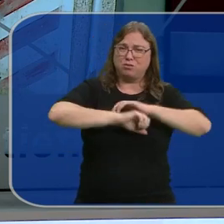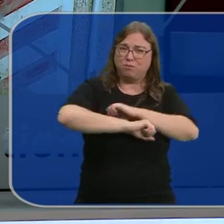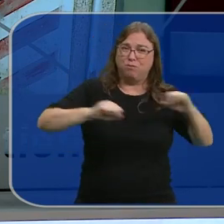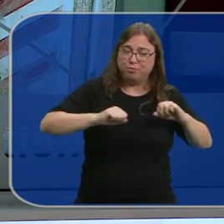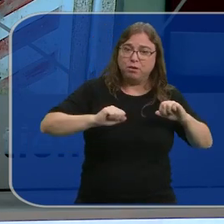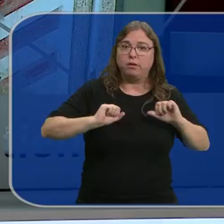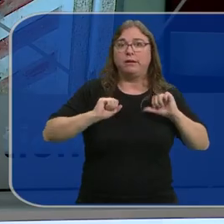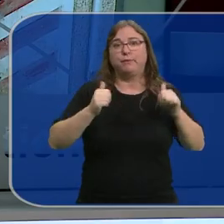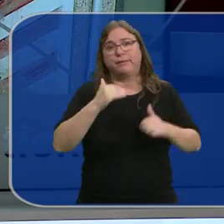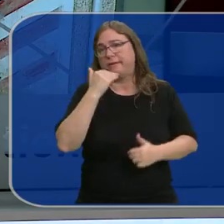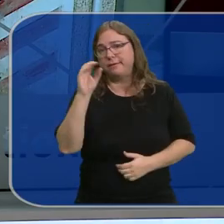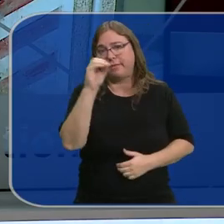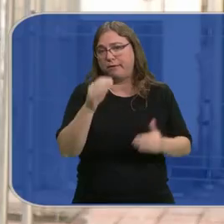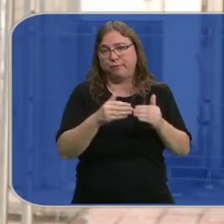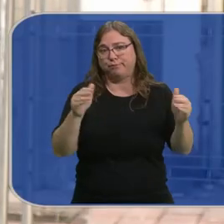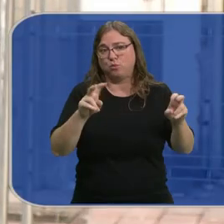empezar prácticamente de cero.